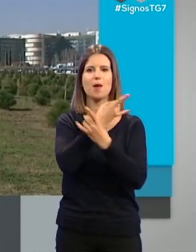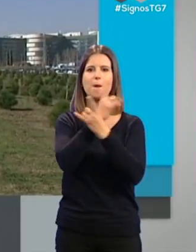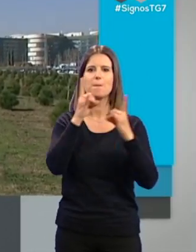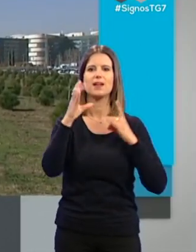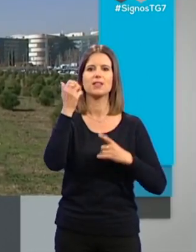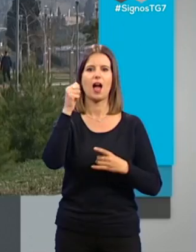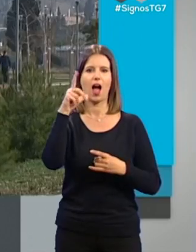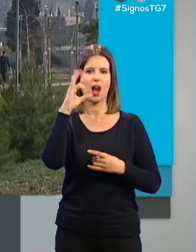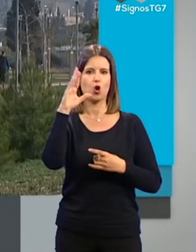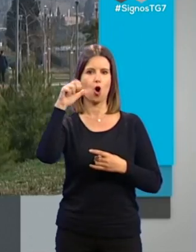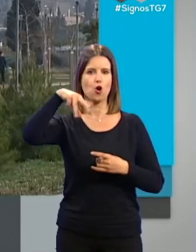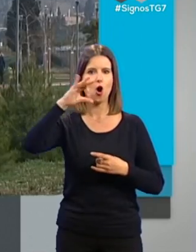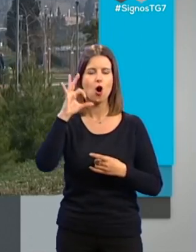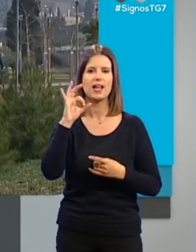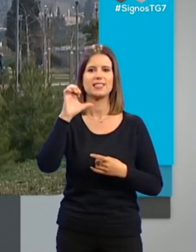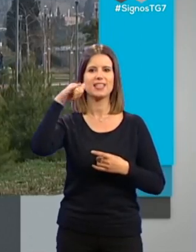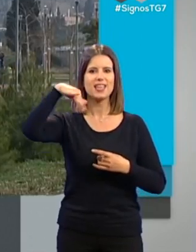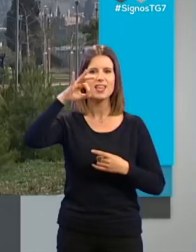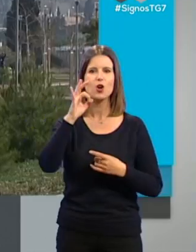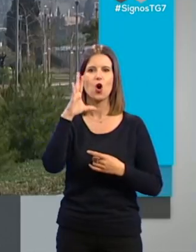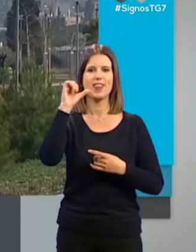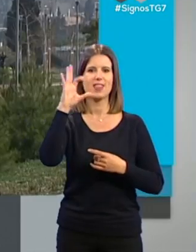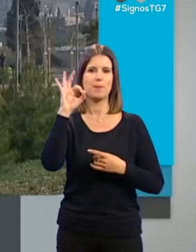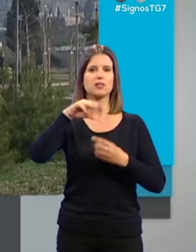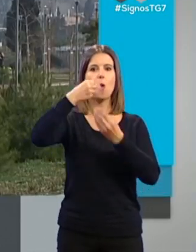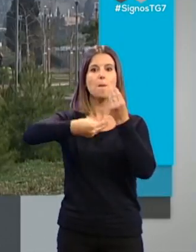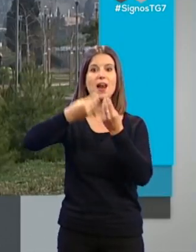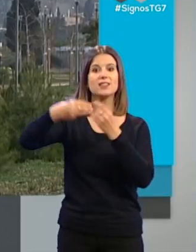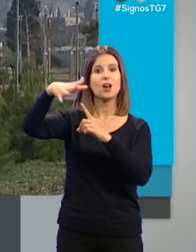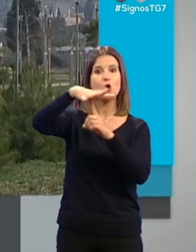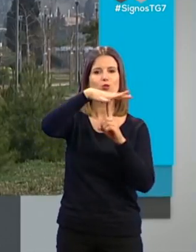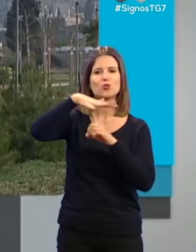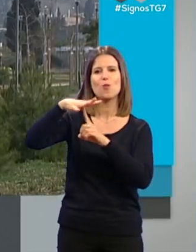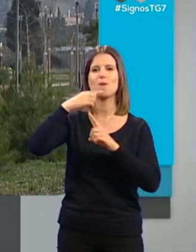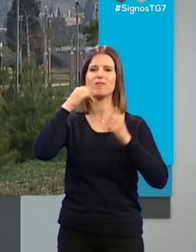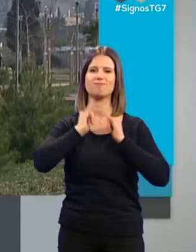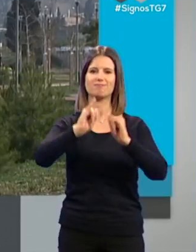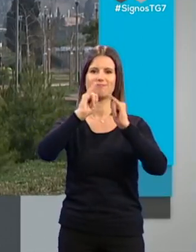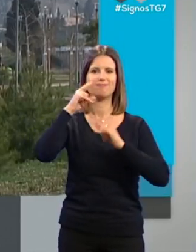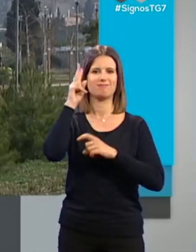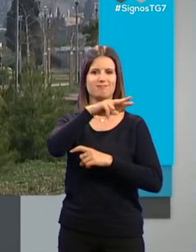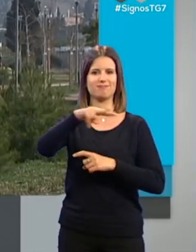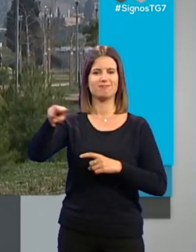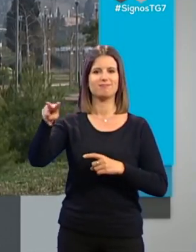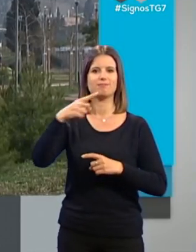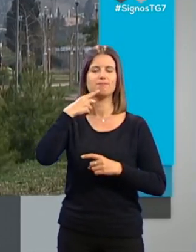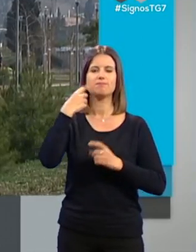alcornoques, incos, almeces, cipreses o plátanos de sombra para el disfrute de sus visitantes. Estoy hablando de la calidad de vida y también